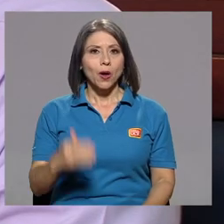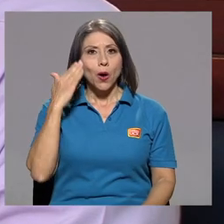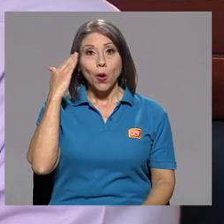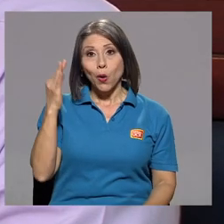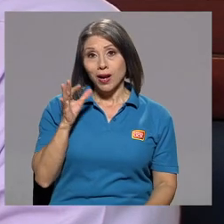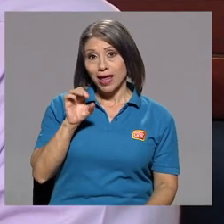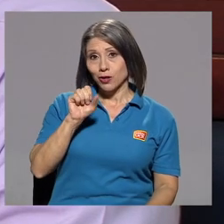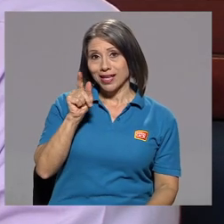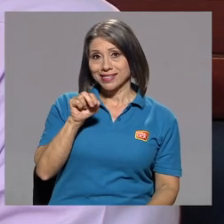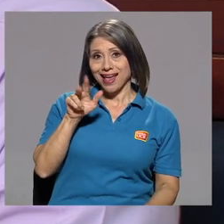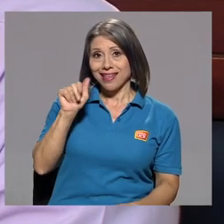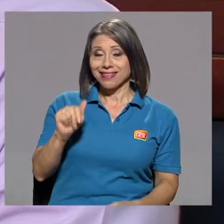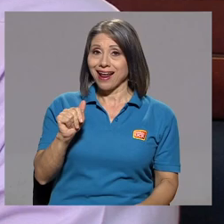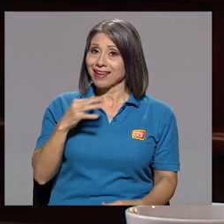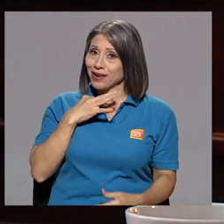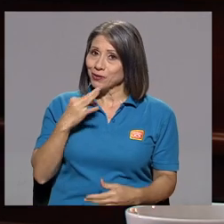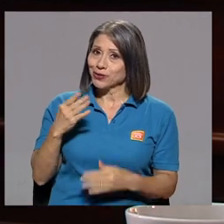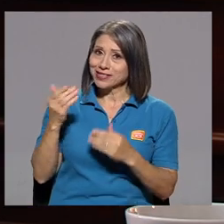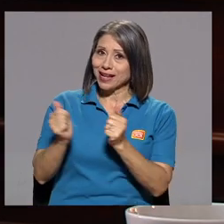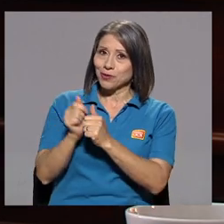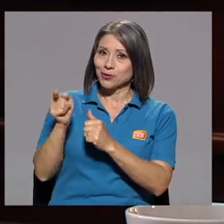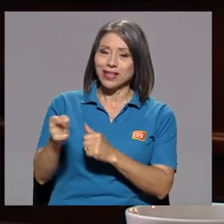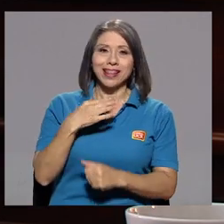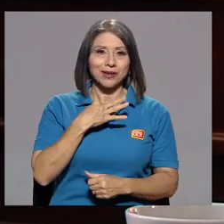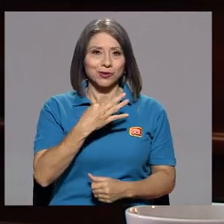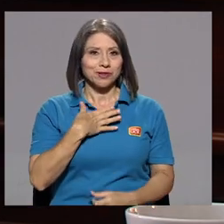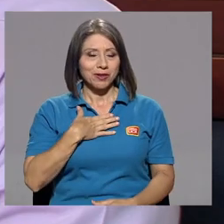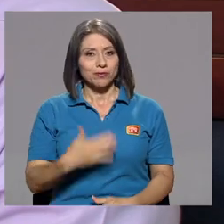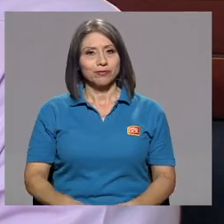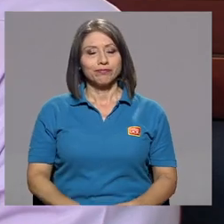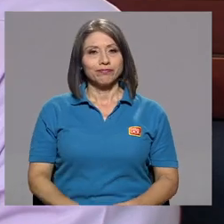Hola, doña Sandra, qué gusto estar con usted. El gusto es mío.